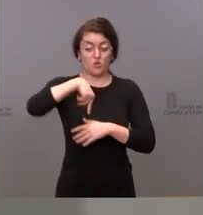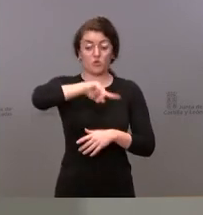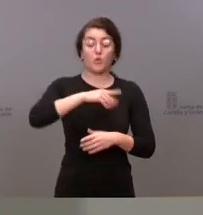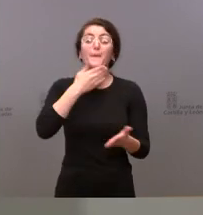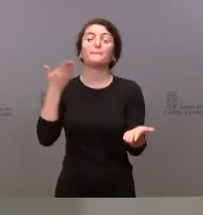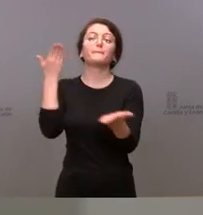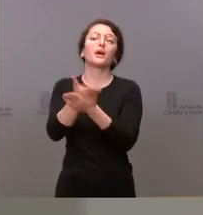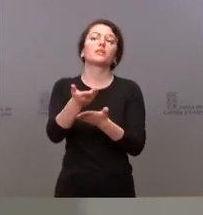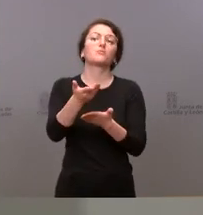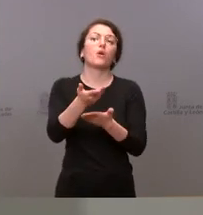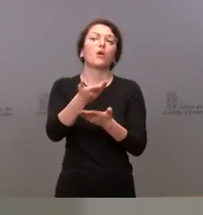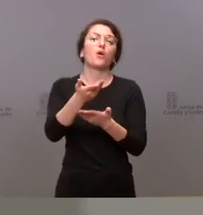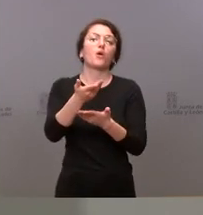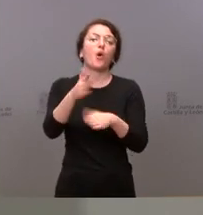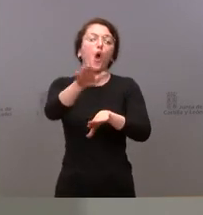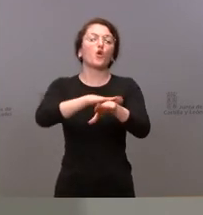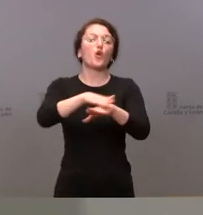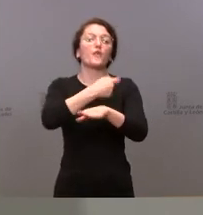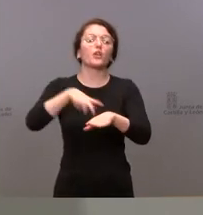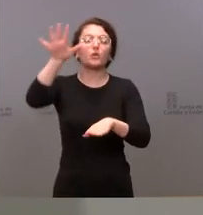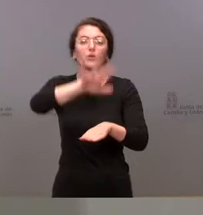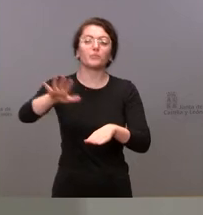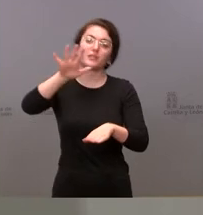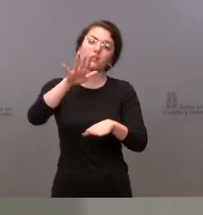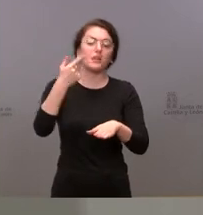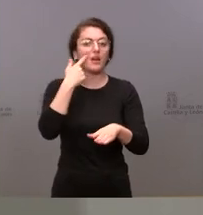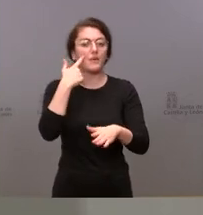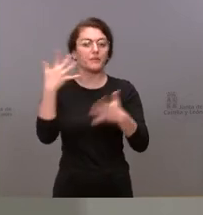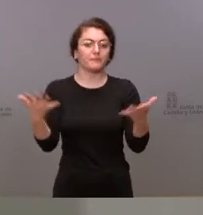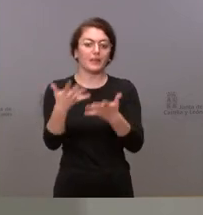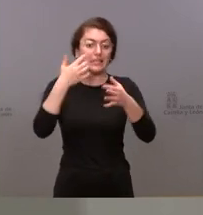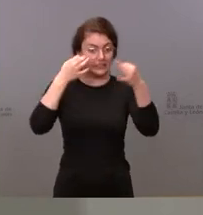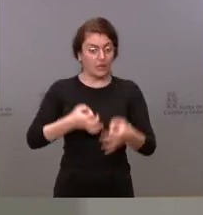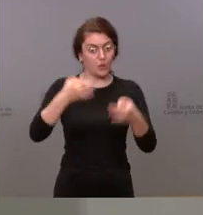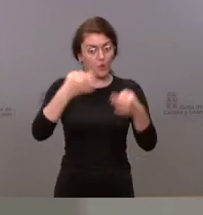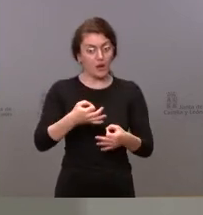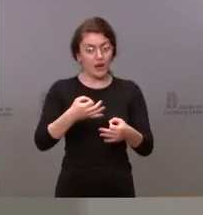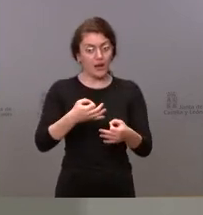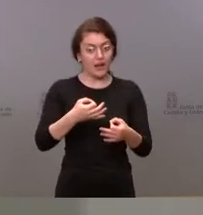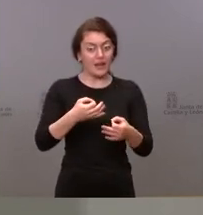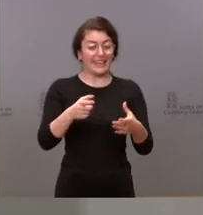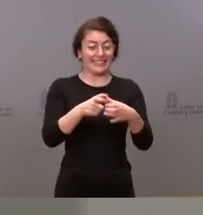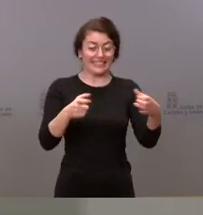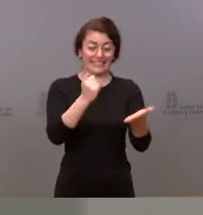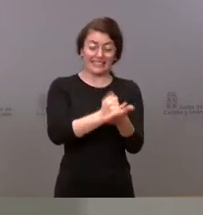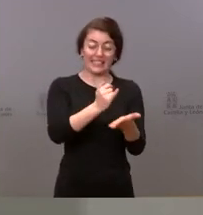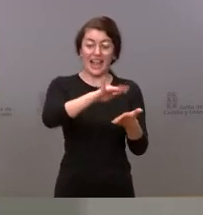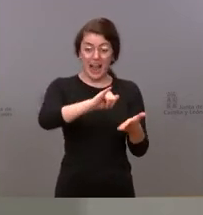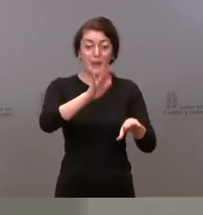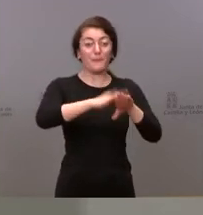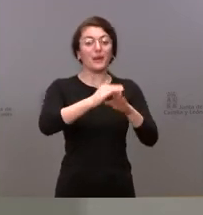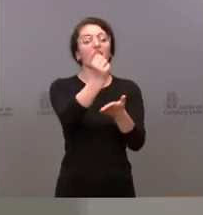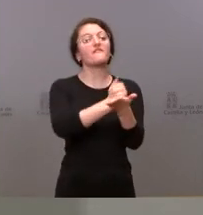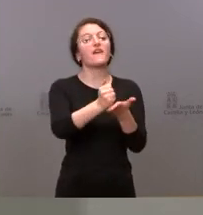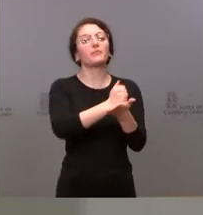asegurar la disposición de estos test de estos suministros y por tanto que las farmacias puedan acceder a los mismos